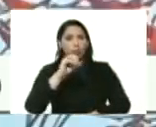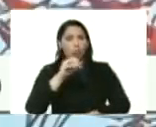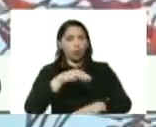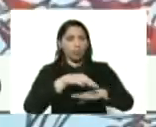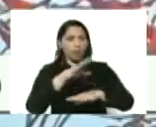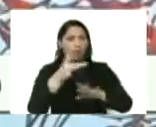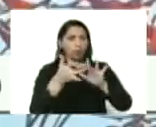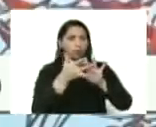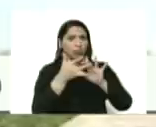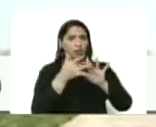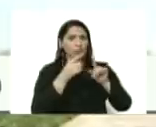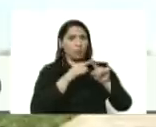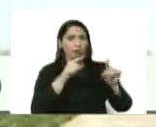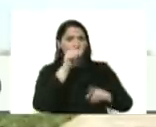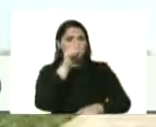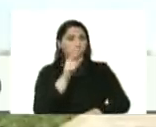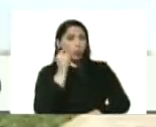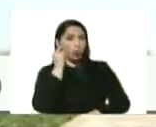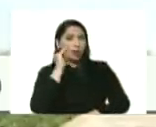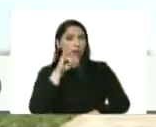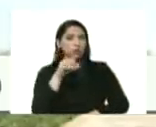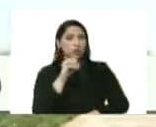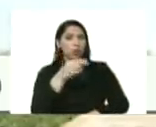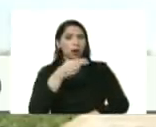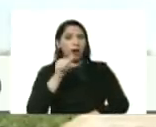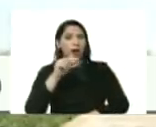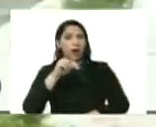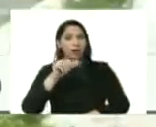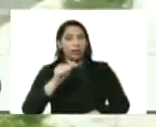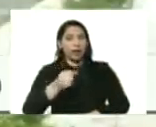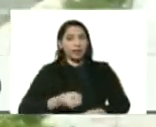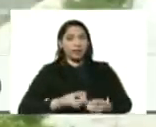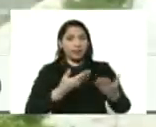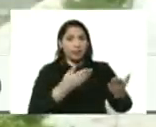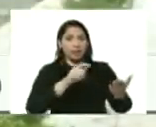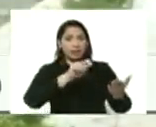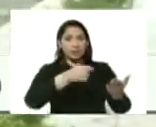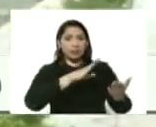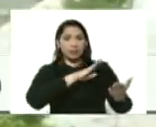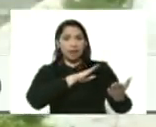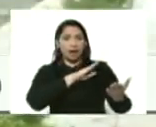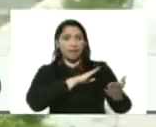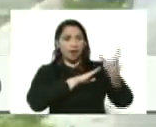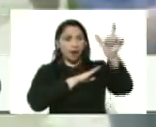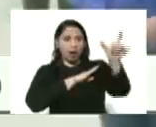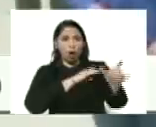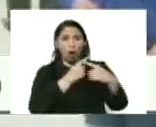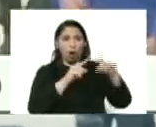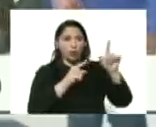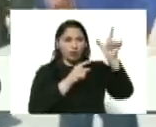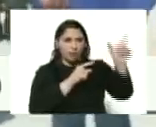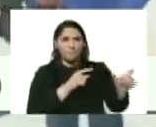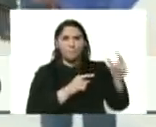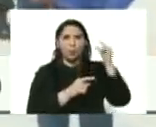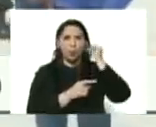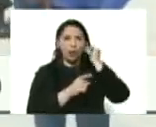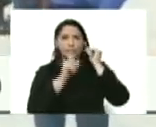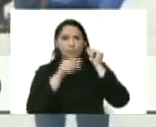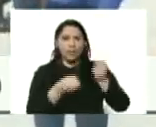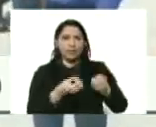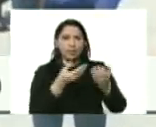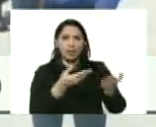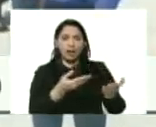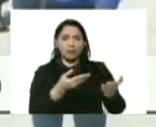a que la compañera Johanna le haga entrega de la llave a Marisol y le voy a entregar también